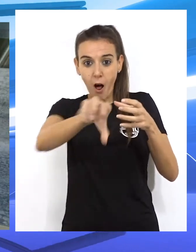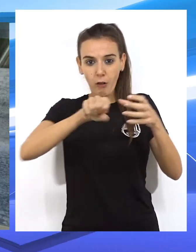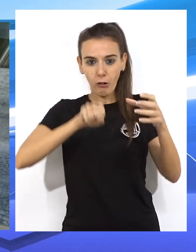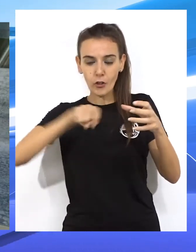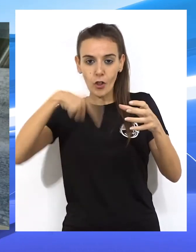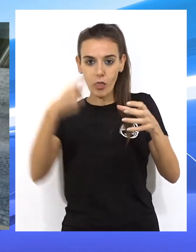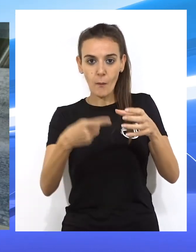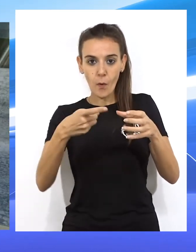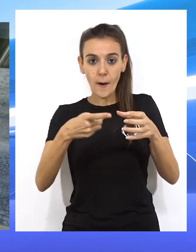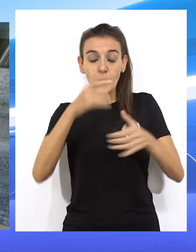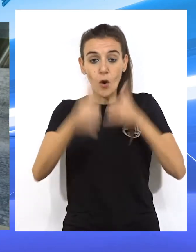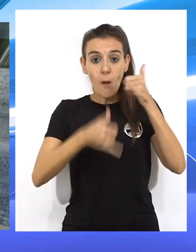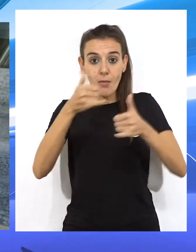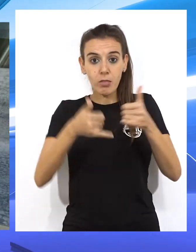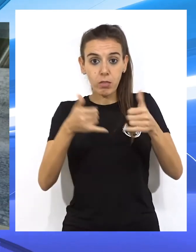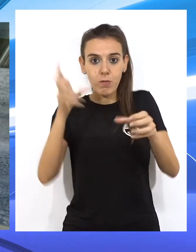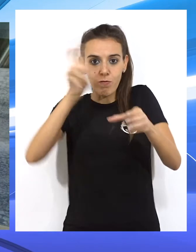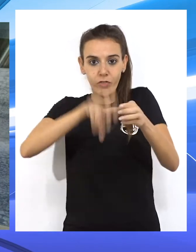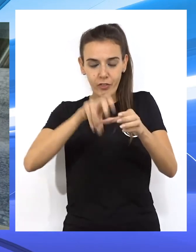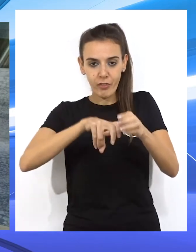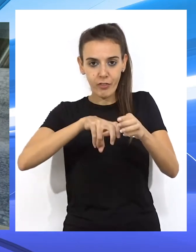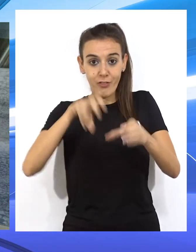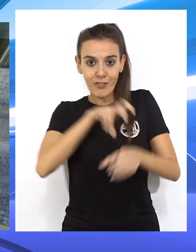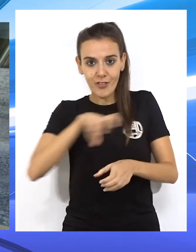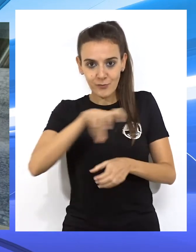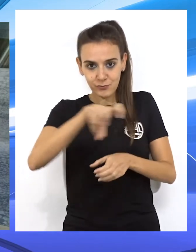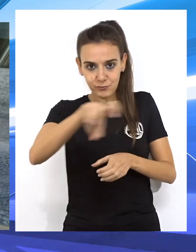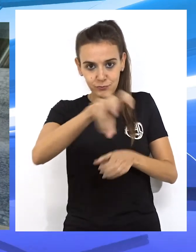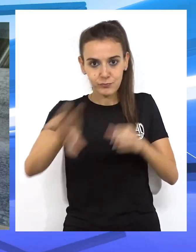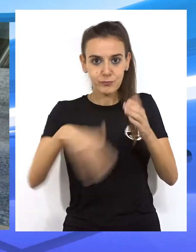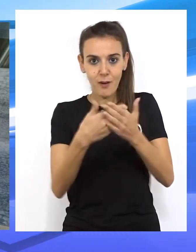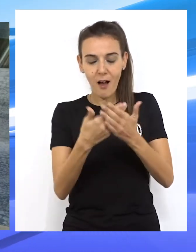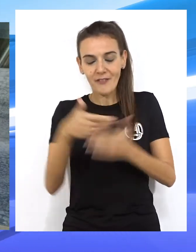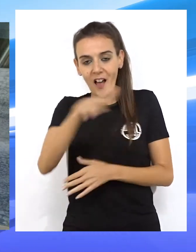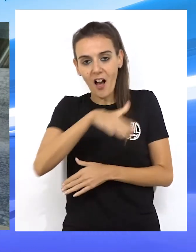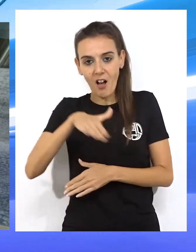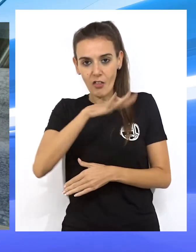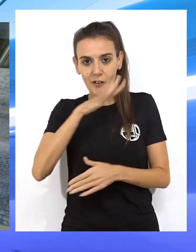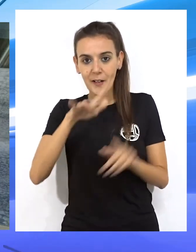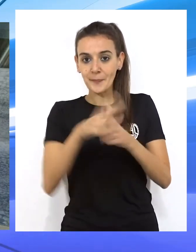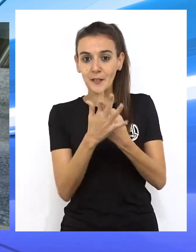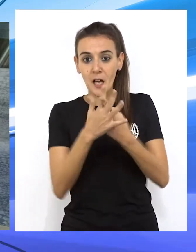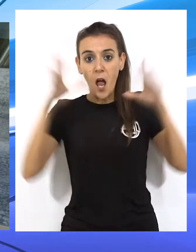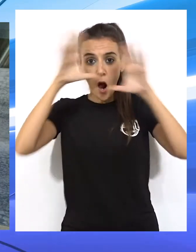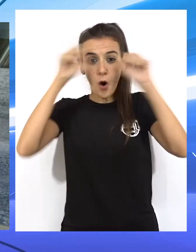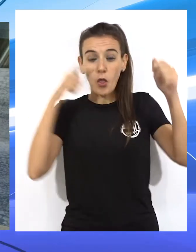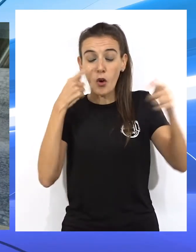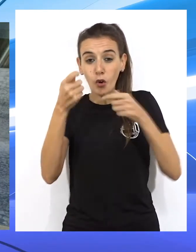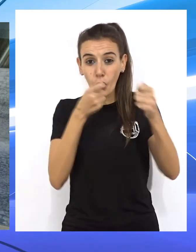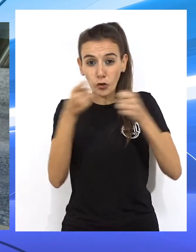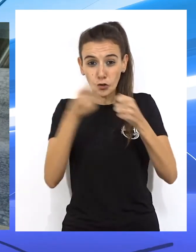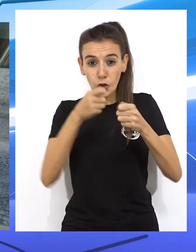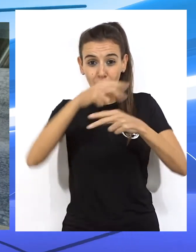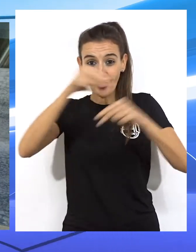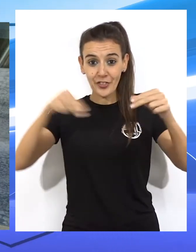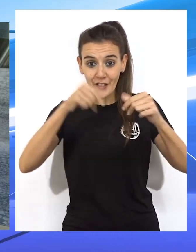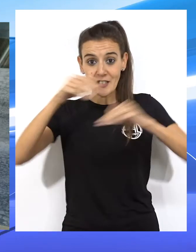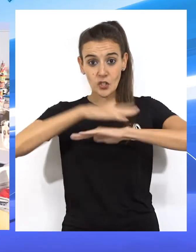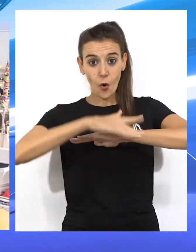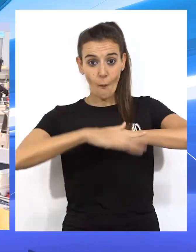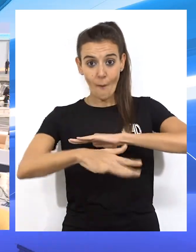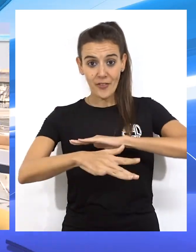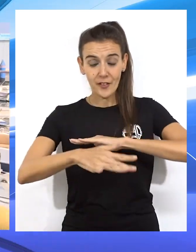seguido se subió a una motocicleta que tenía estacionada y abandonó así el lugar. Activadas las patrullas de servicio terrestre, servicio